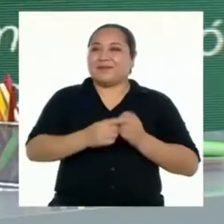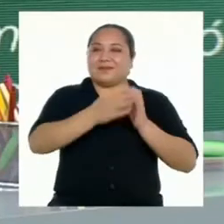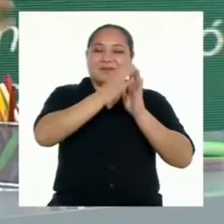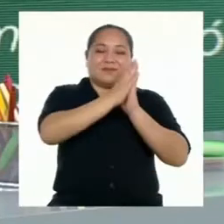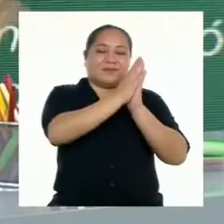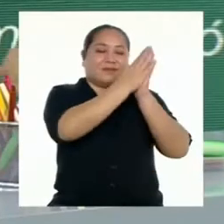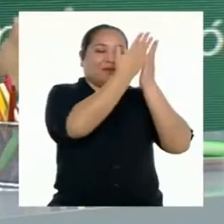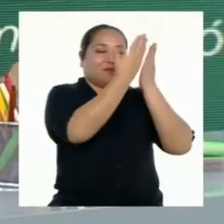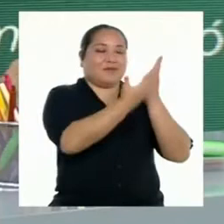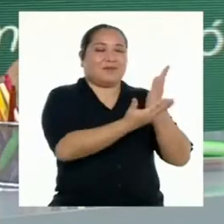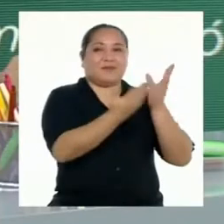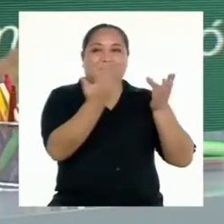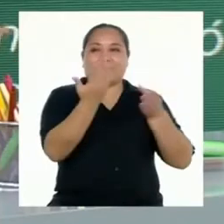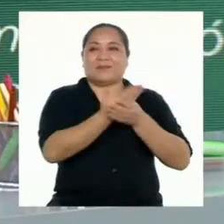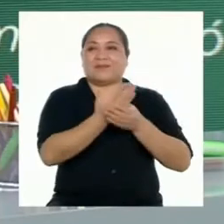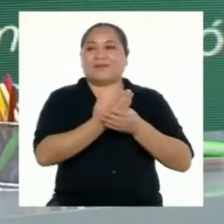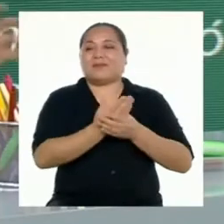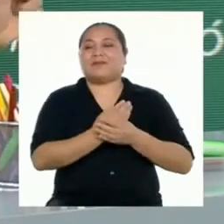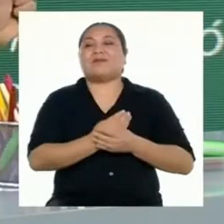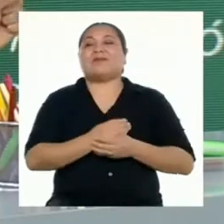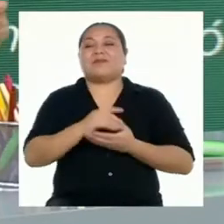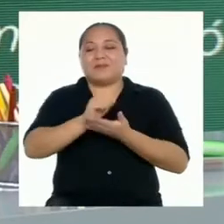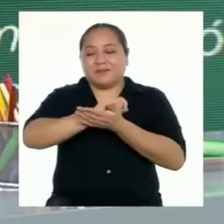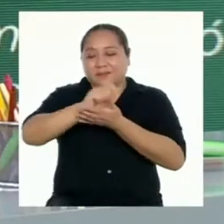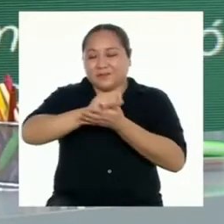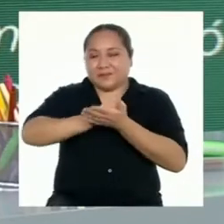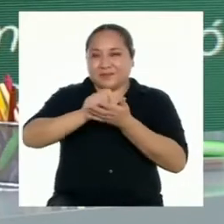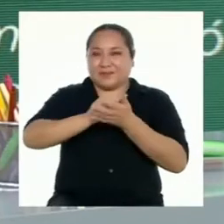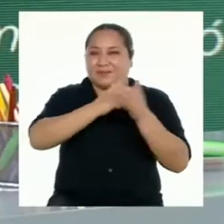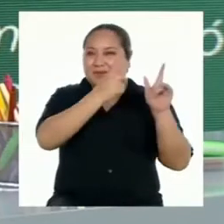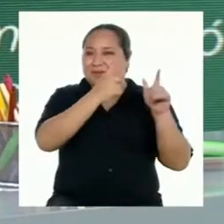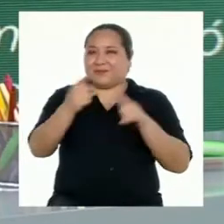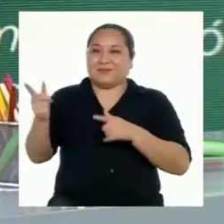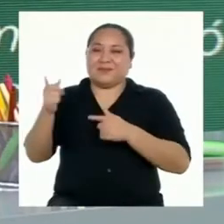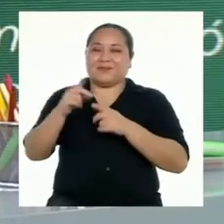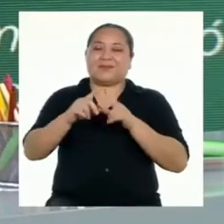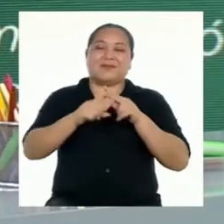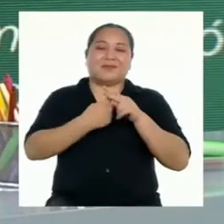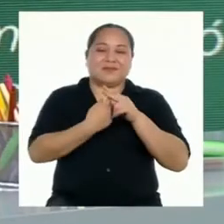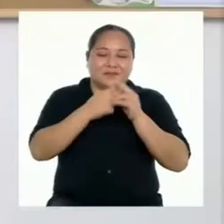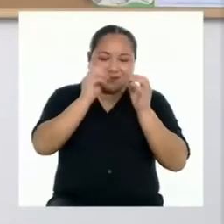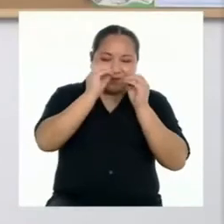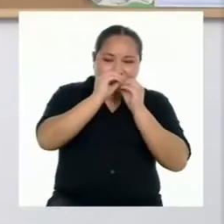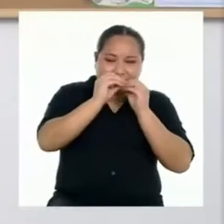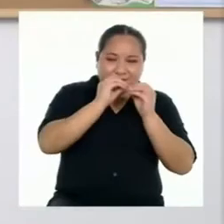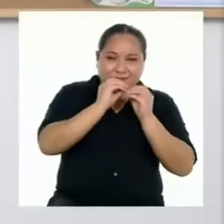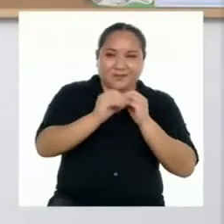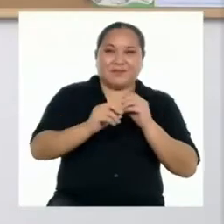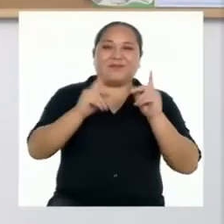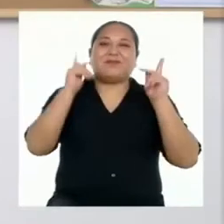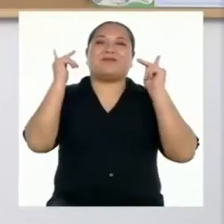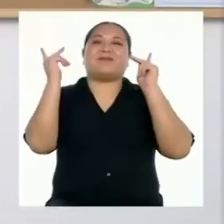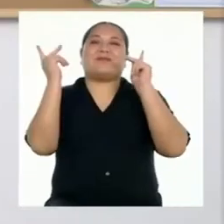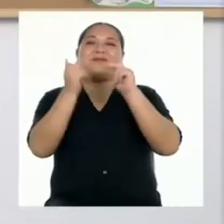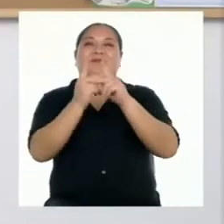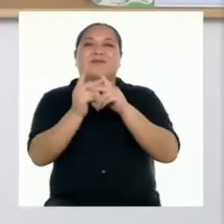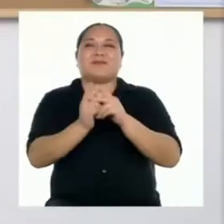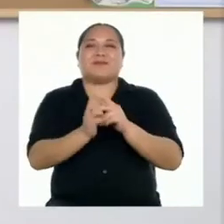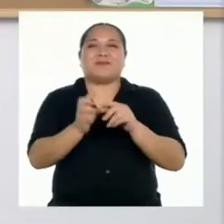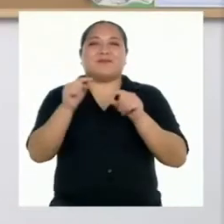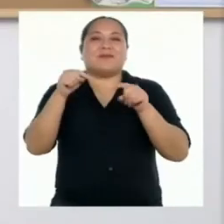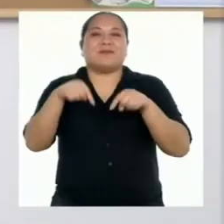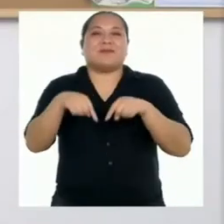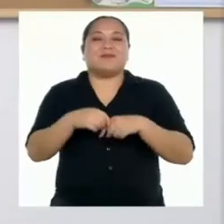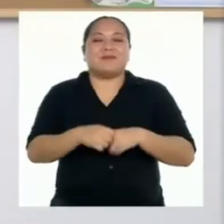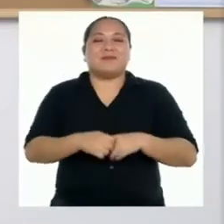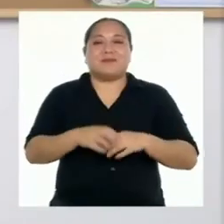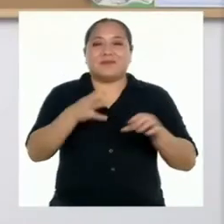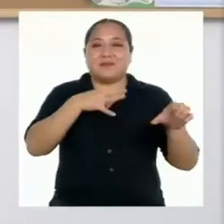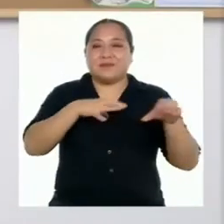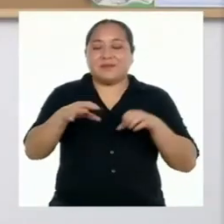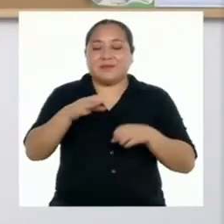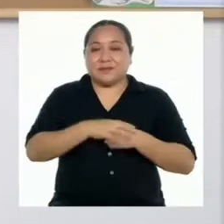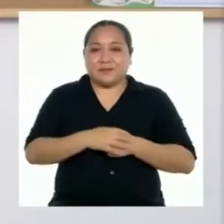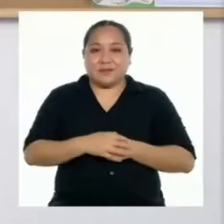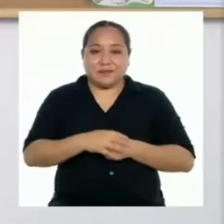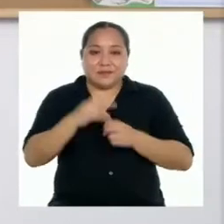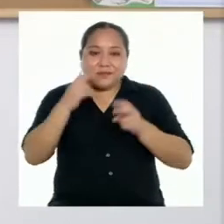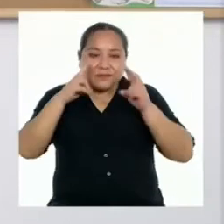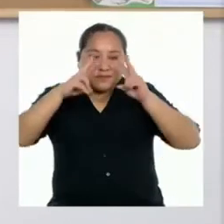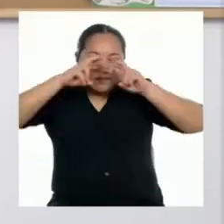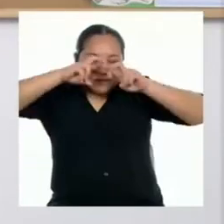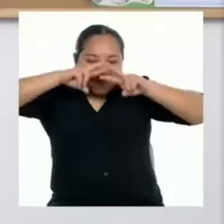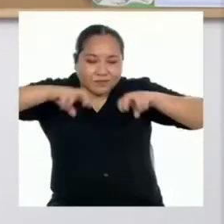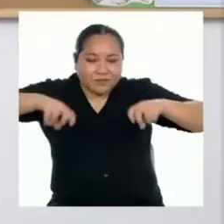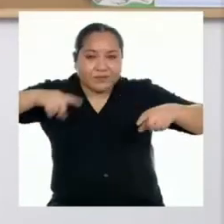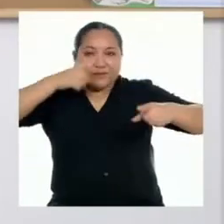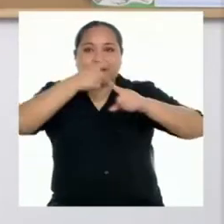portafolio, con mi blog de notas y todo listo para empezar con la revisión. ¡Perfecto! Esta vez haremos una revisión diferente.